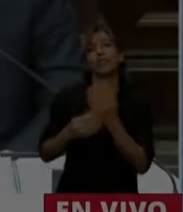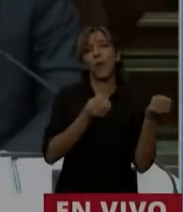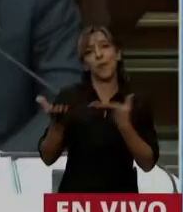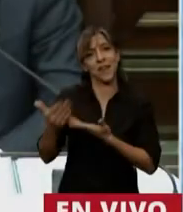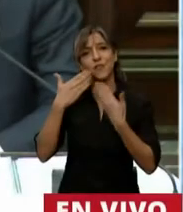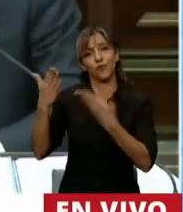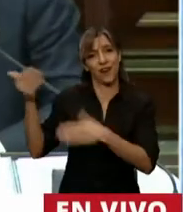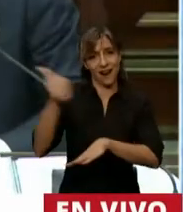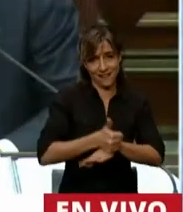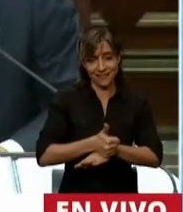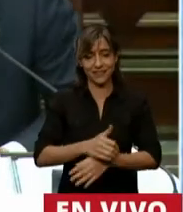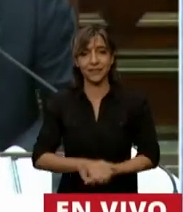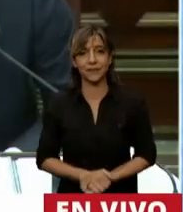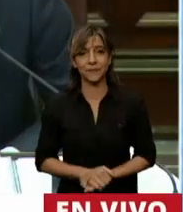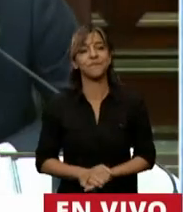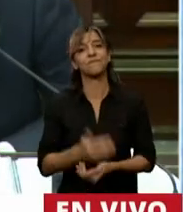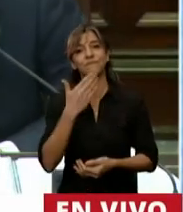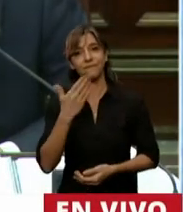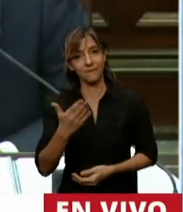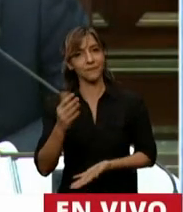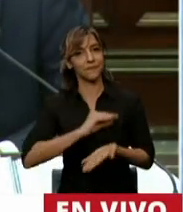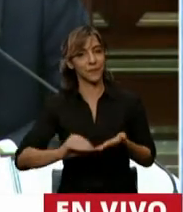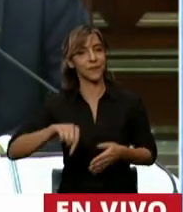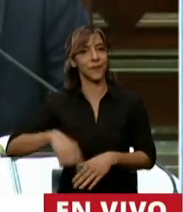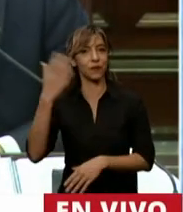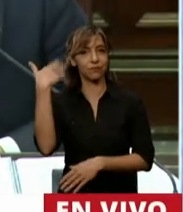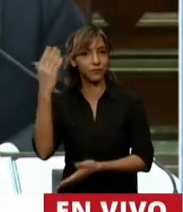Tiene la palabra la diputada María Carolina Moisés.